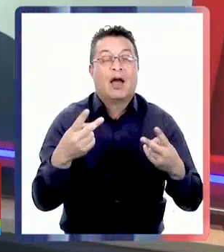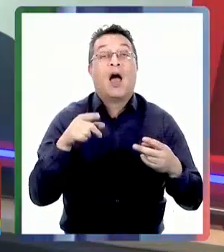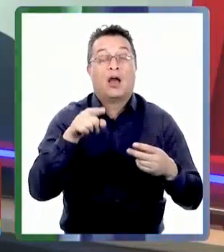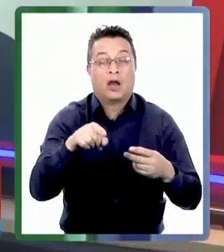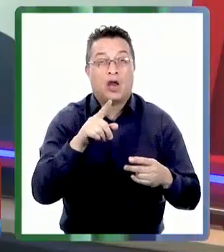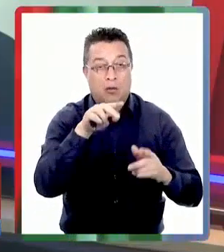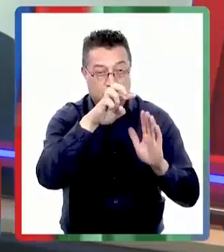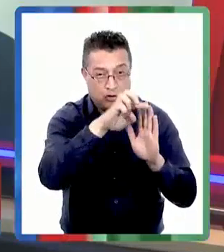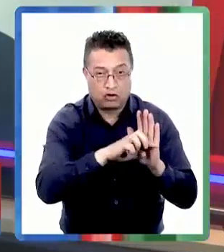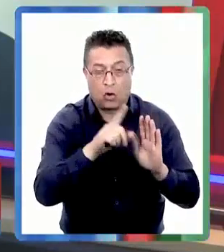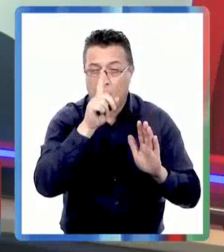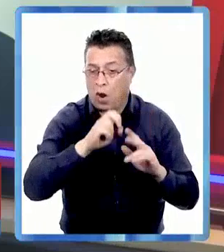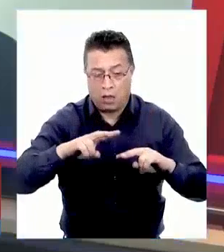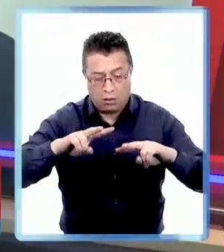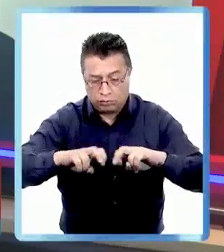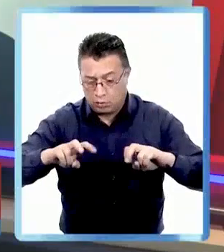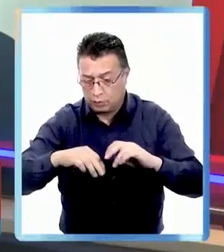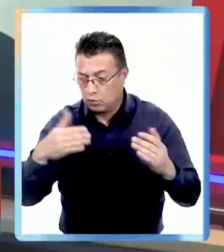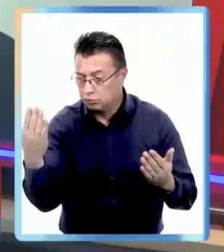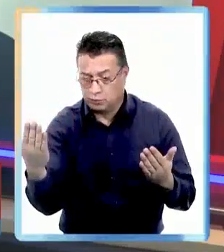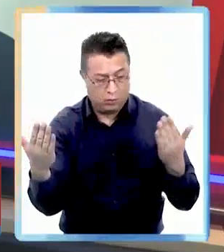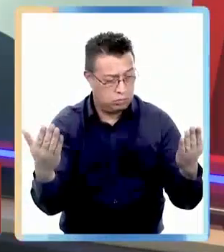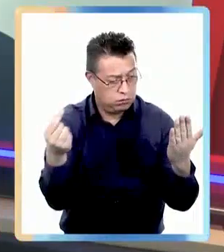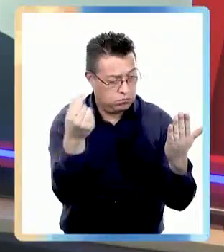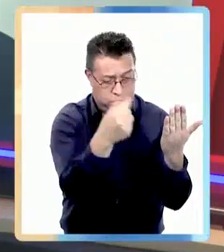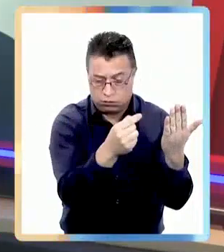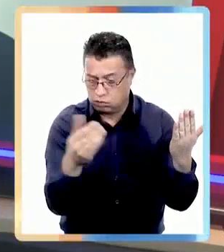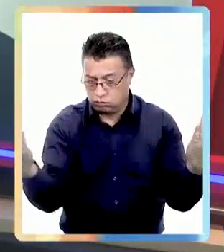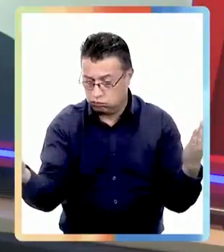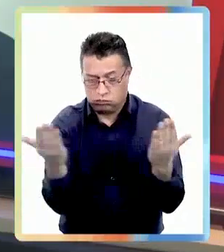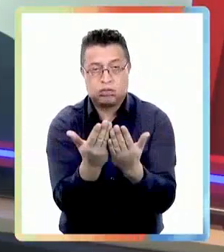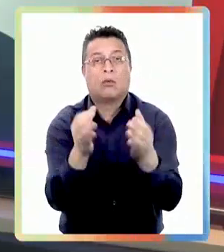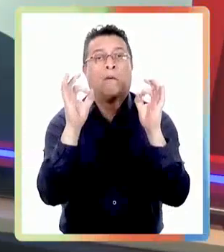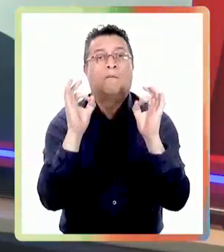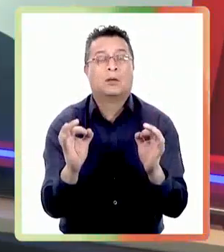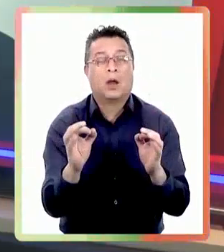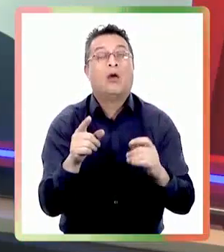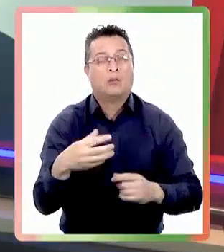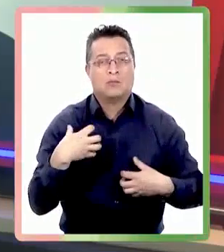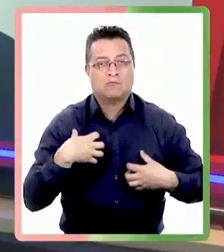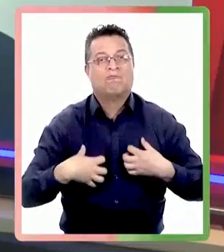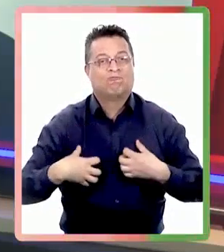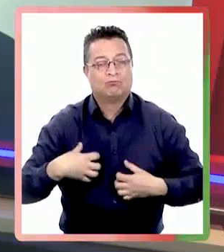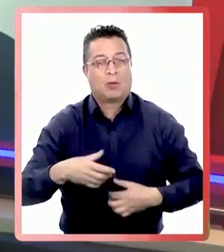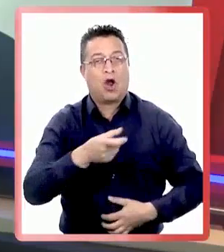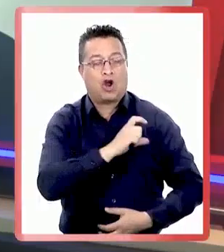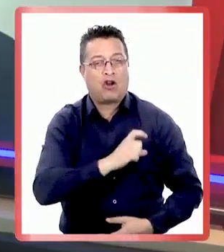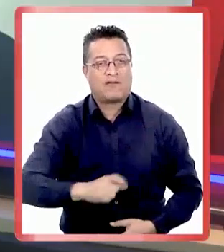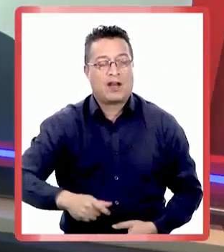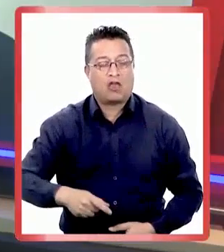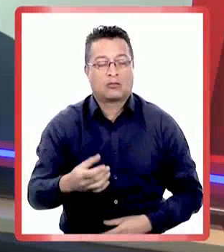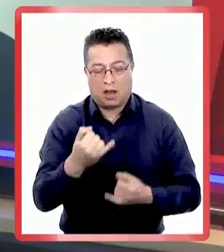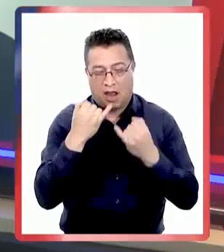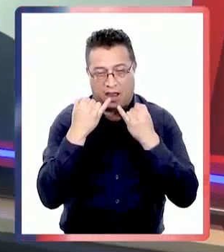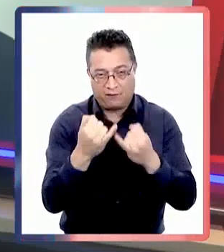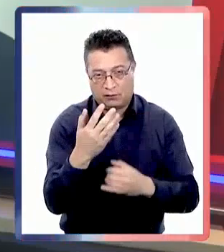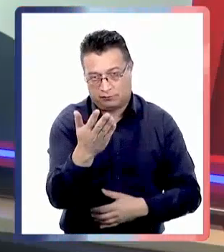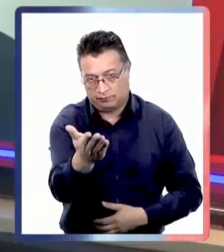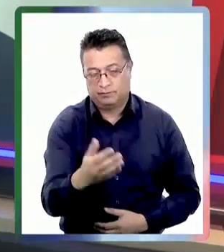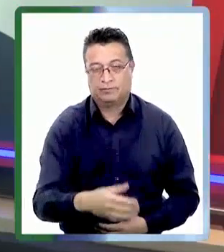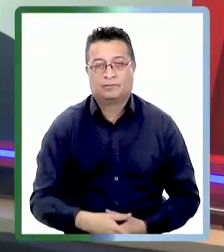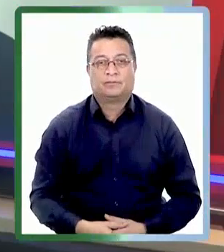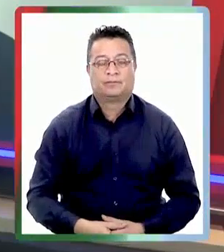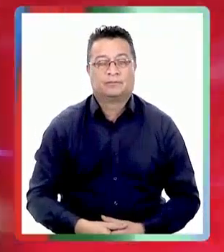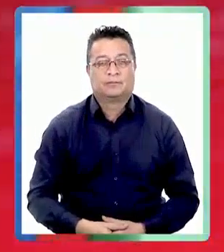al igual que otros, son revisados para acotejar que el trabajo se hace. Sobre la molestia del gobernador Vallespín nos informa Vértice